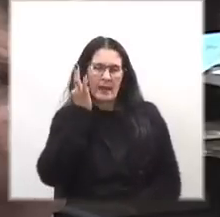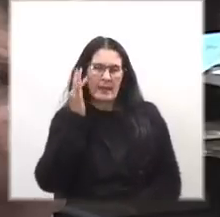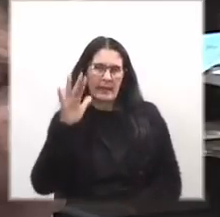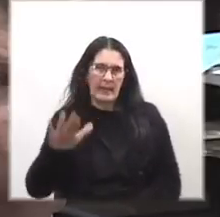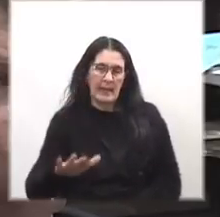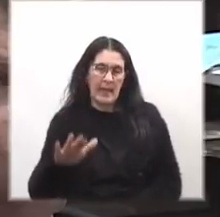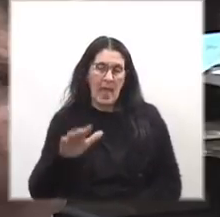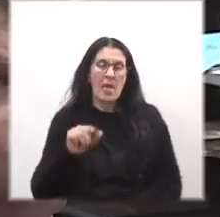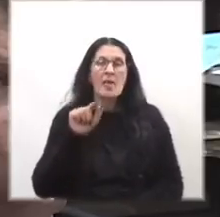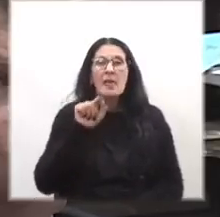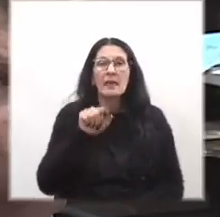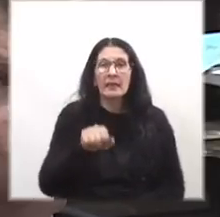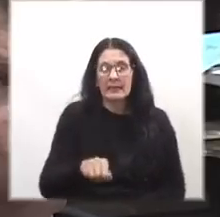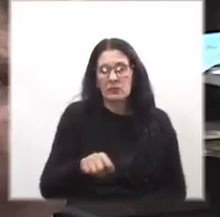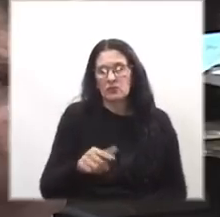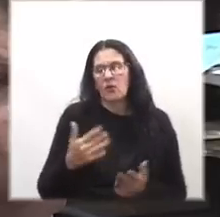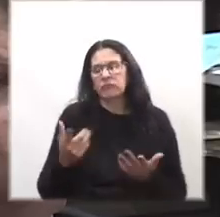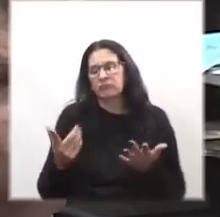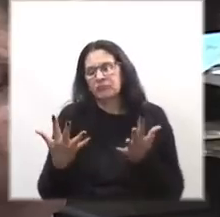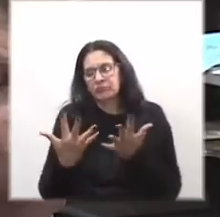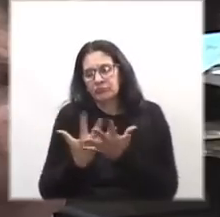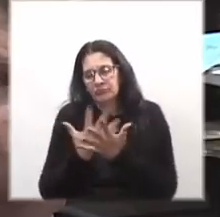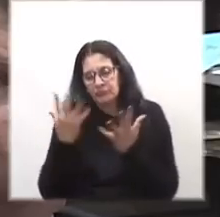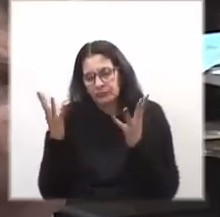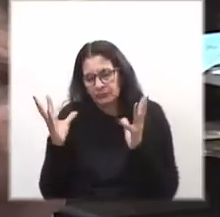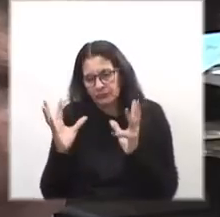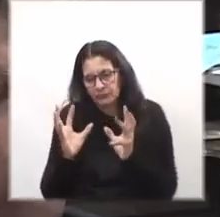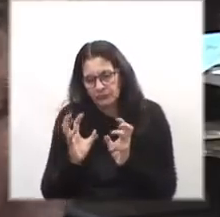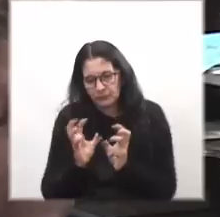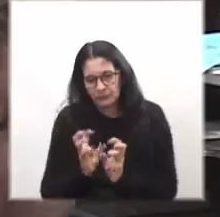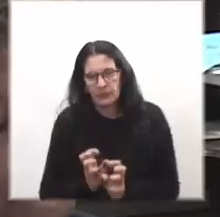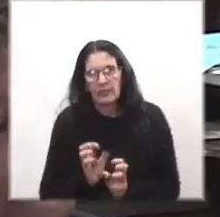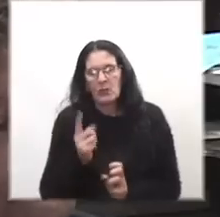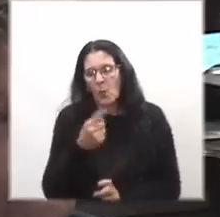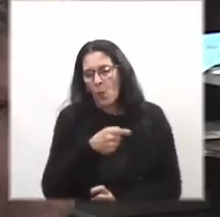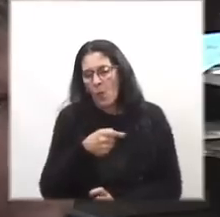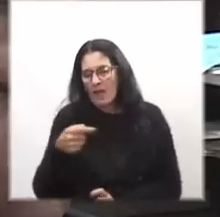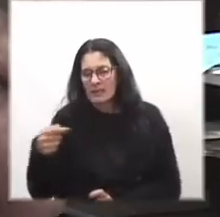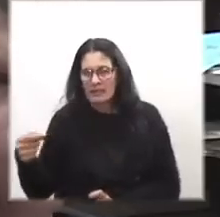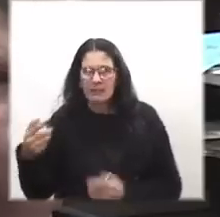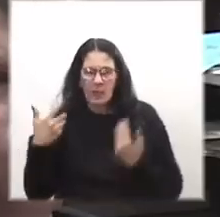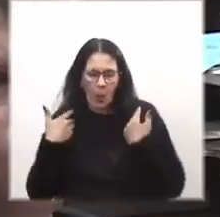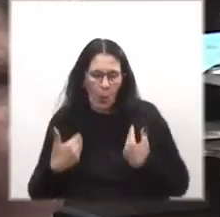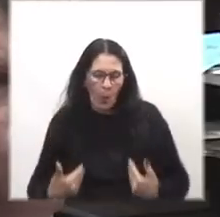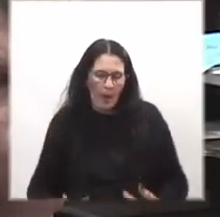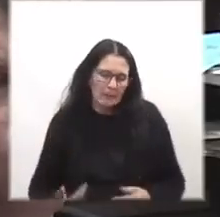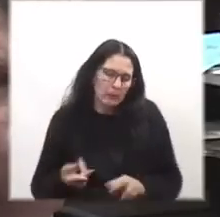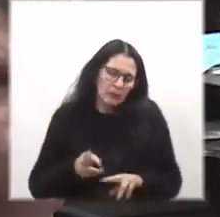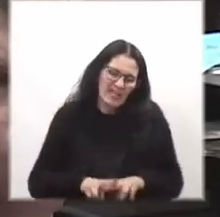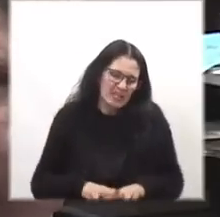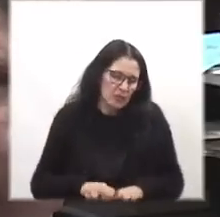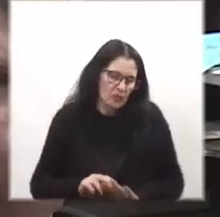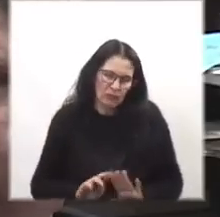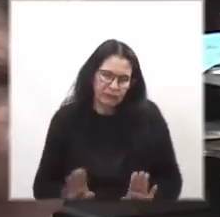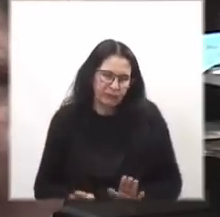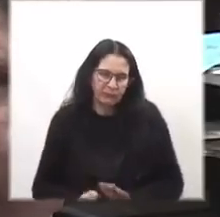y ello llevó a un deterioro que en una semana su cuerpecito falleció.